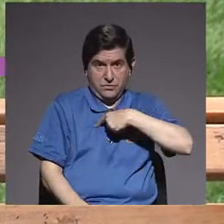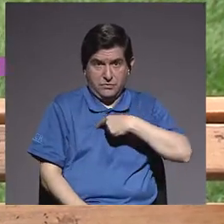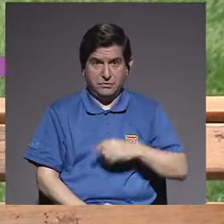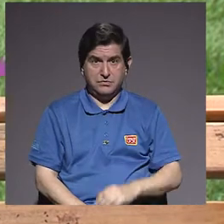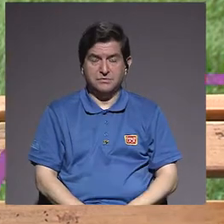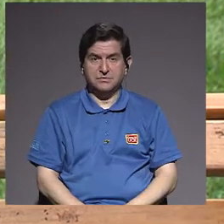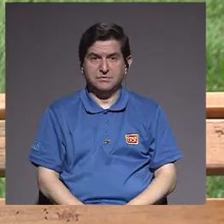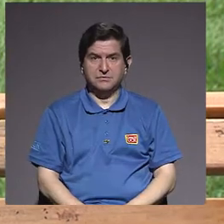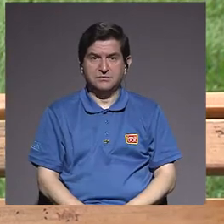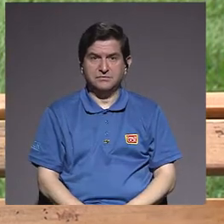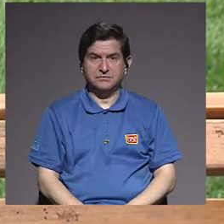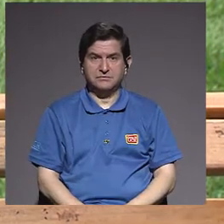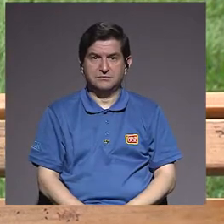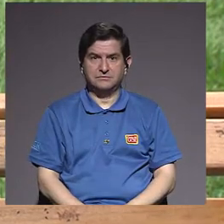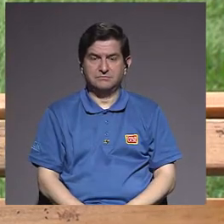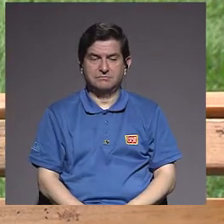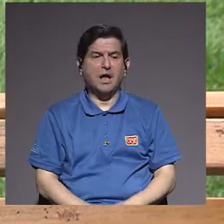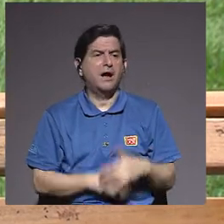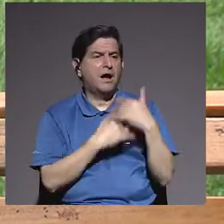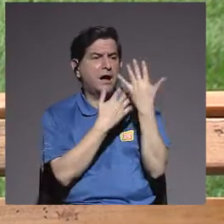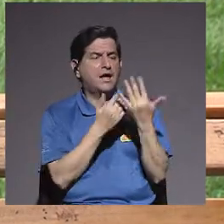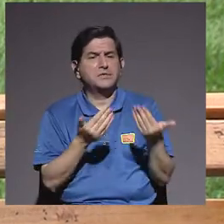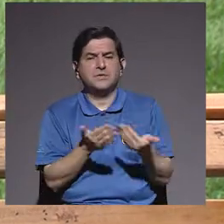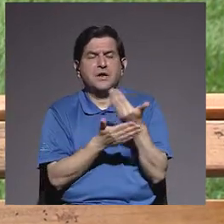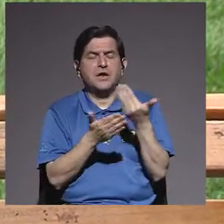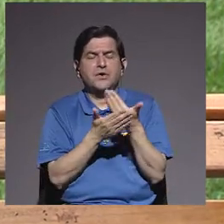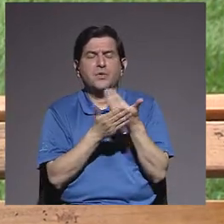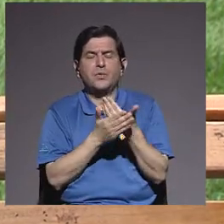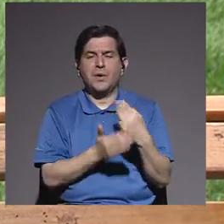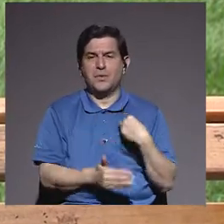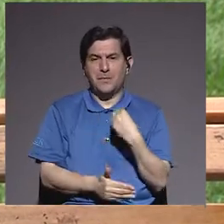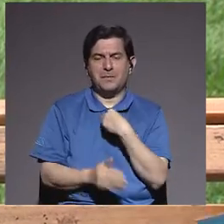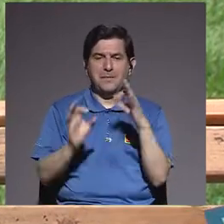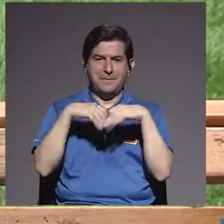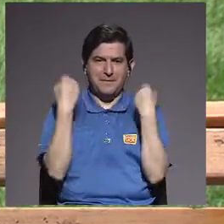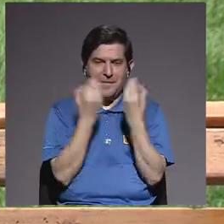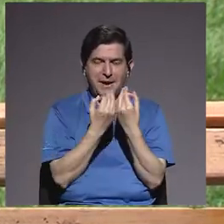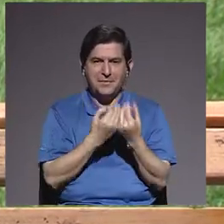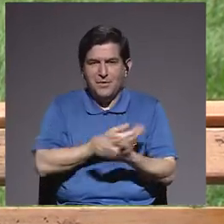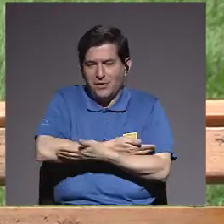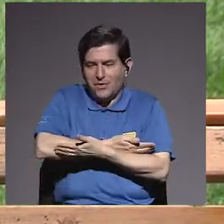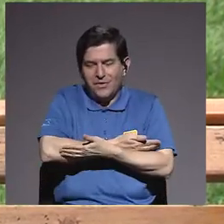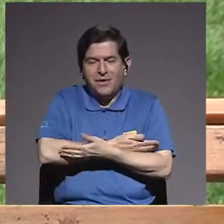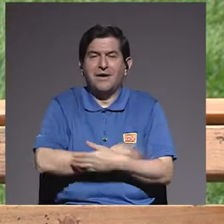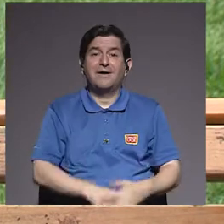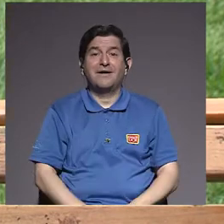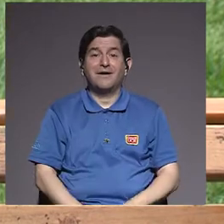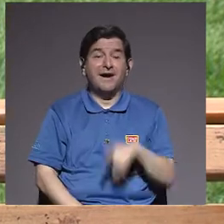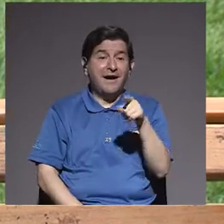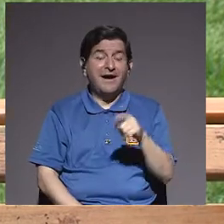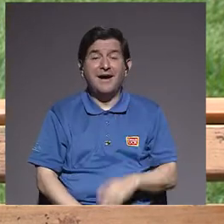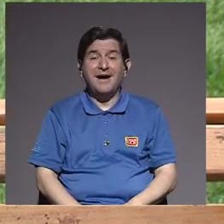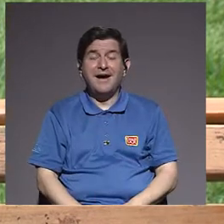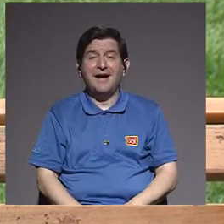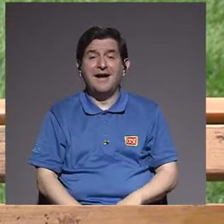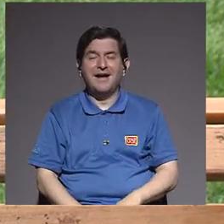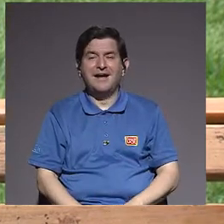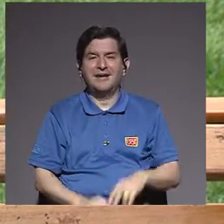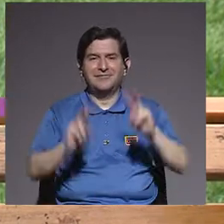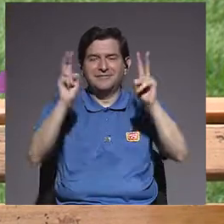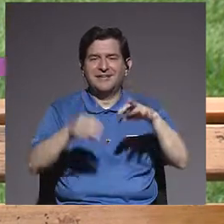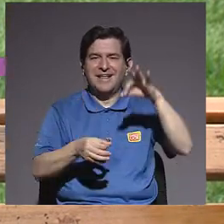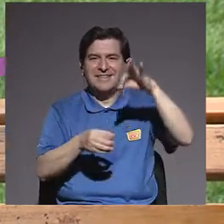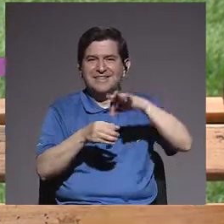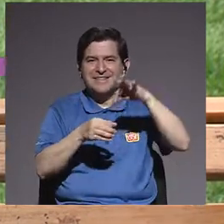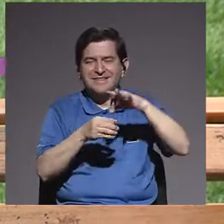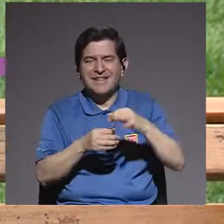cuando estamos esperando un nuevo ser en la familia, generalmente ahí viene el té de canastilla,